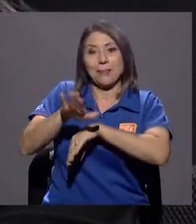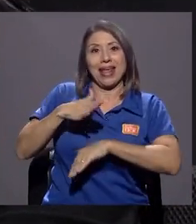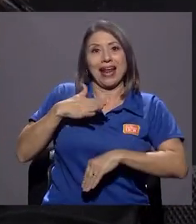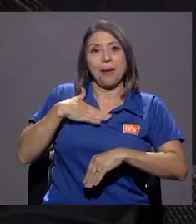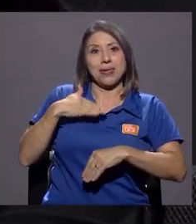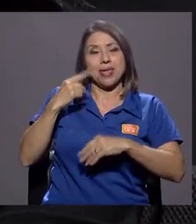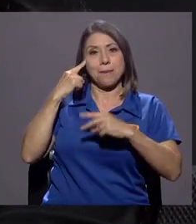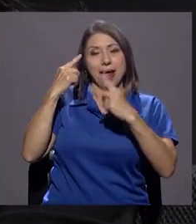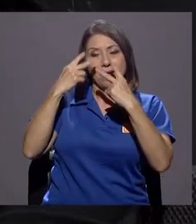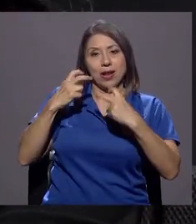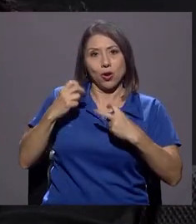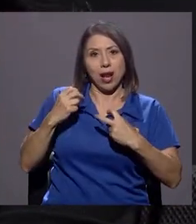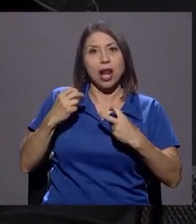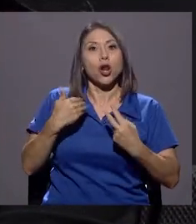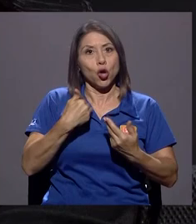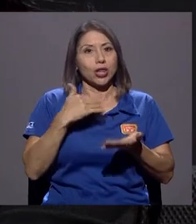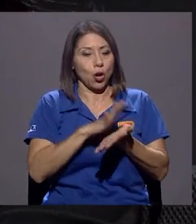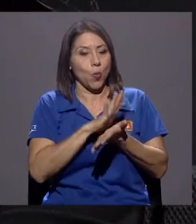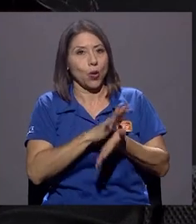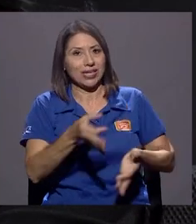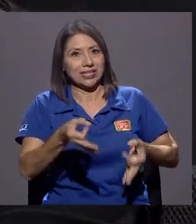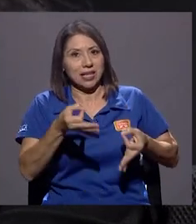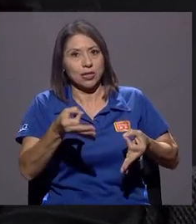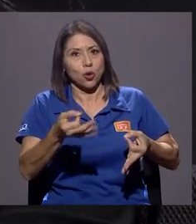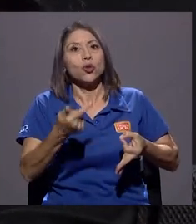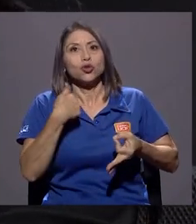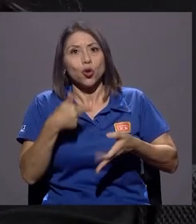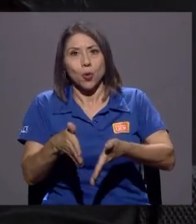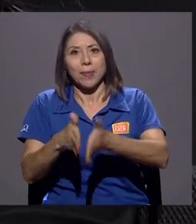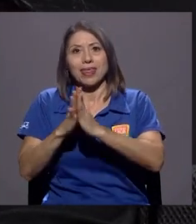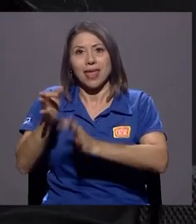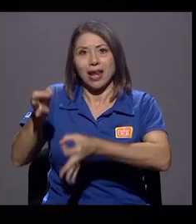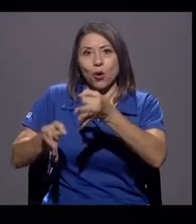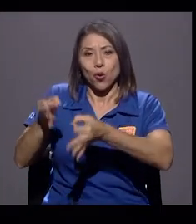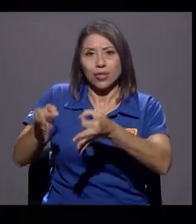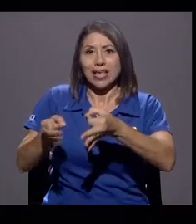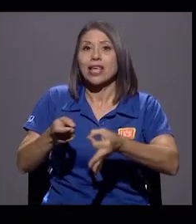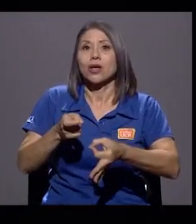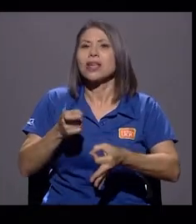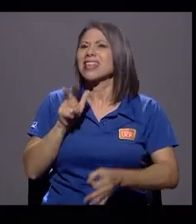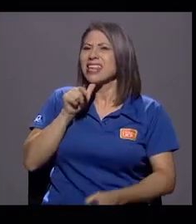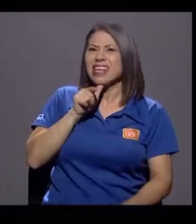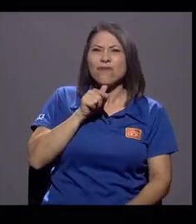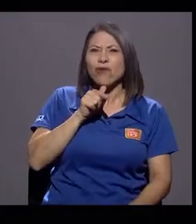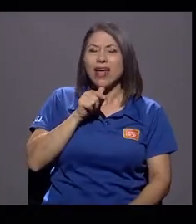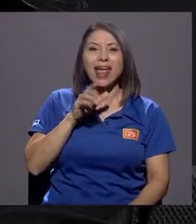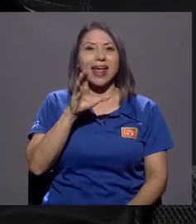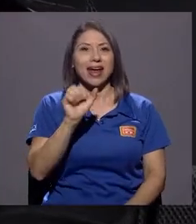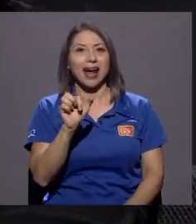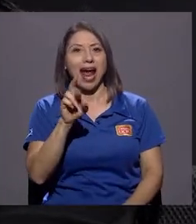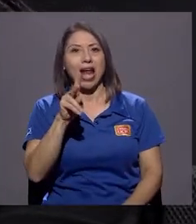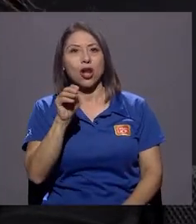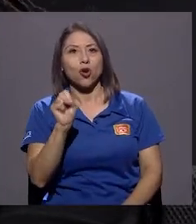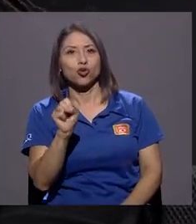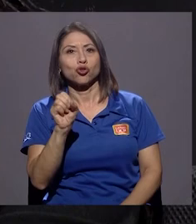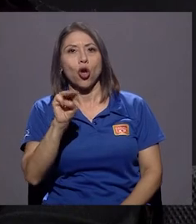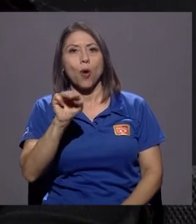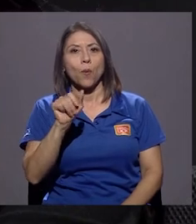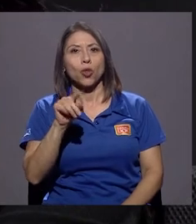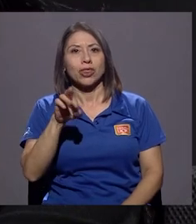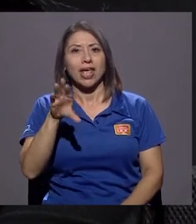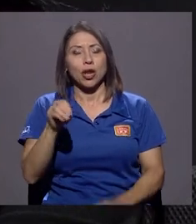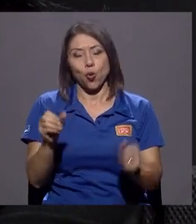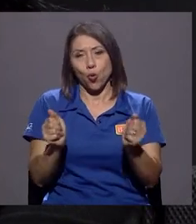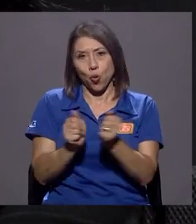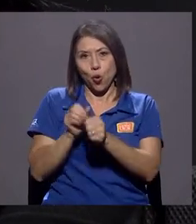porque lo tengo por escrito, lo pedí a la Corte, y costó que me lo dieran por escrito. Don Carlos Montero, con su asesor Hugo Hernández,